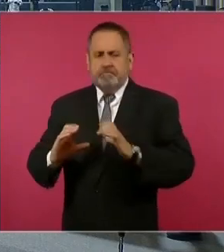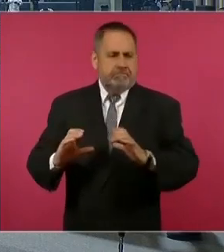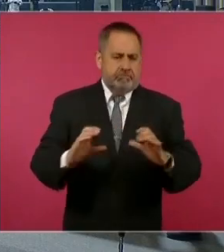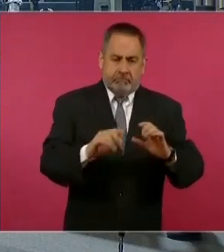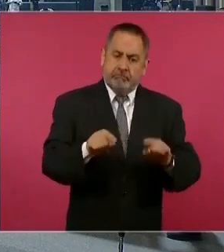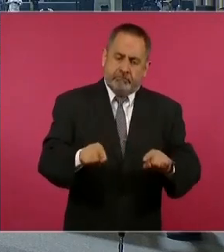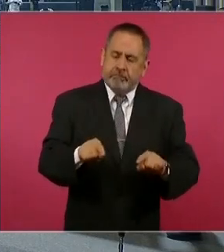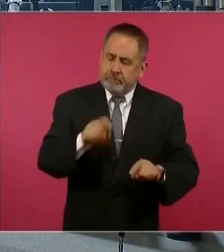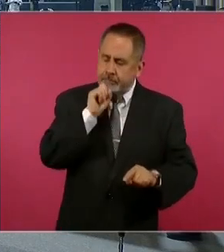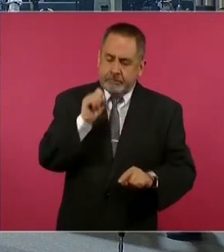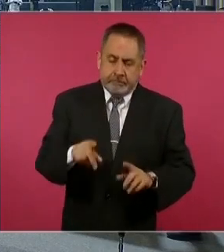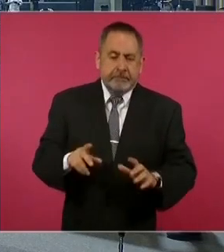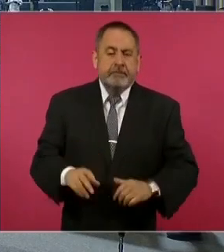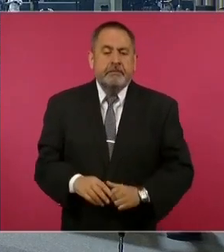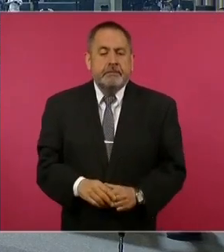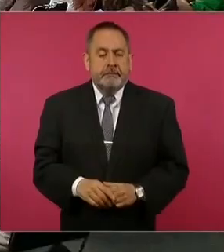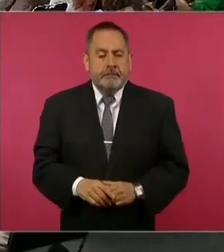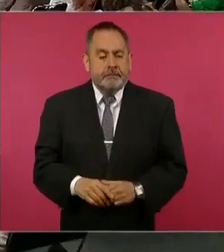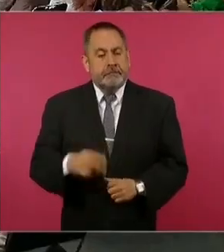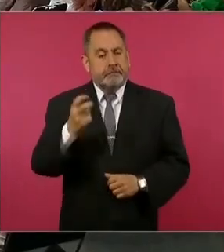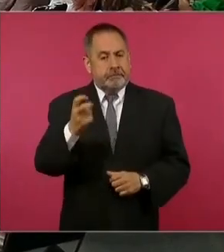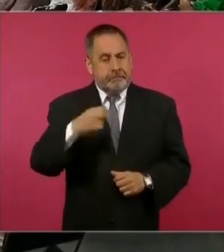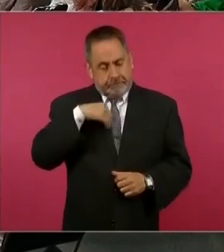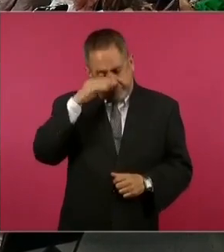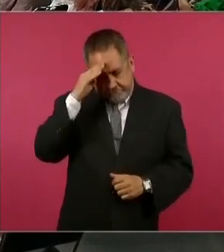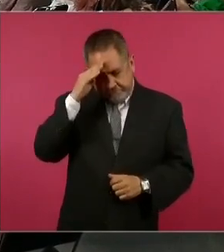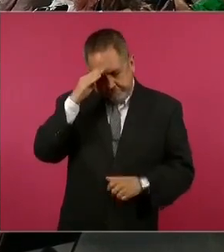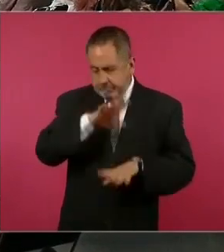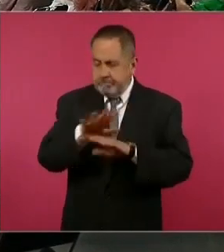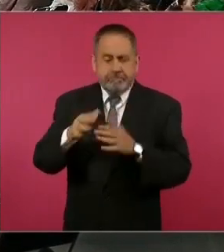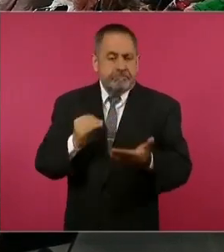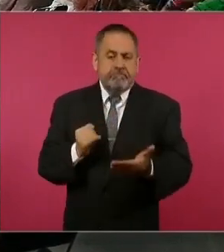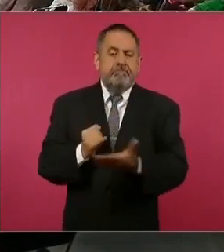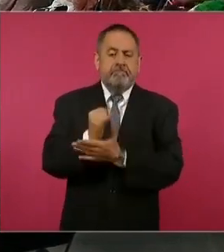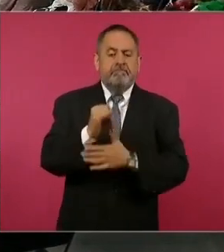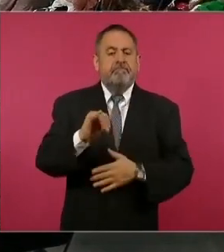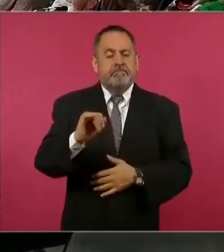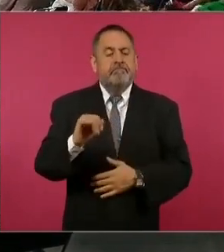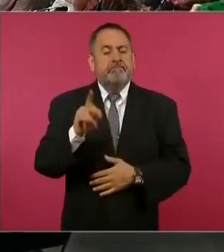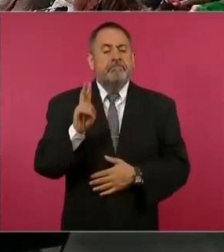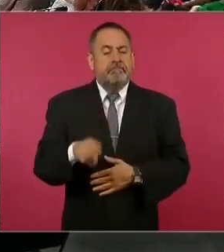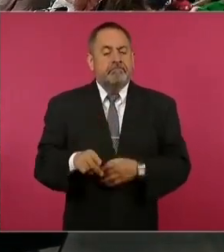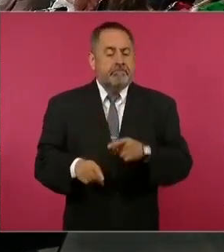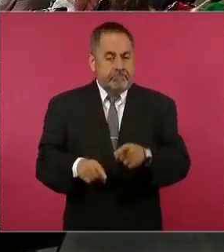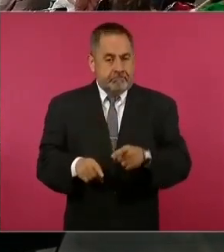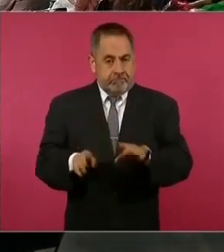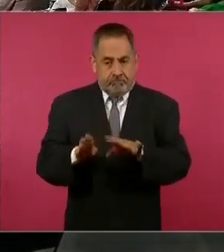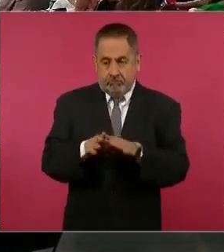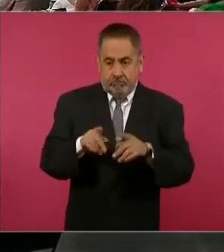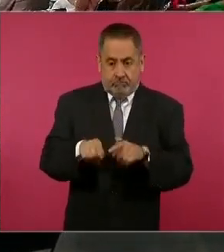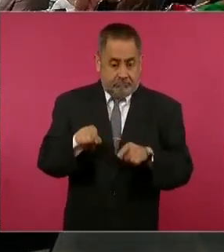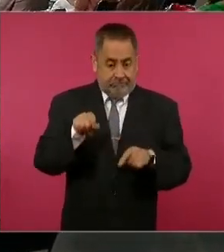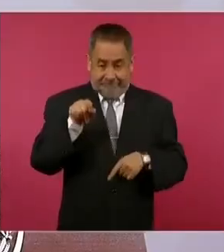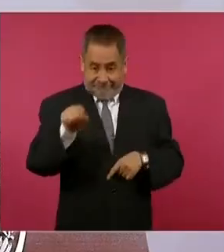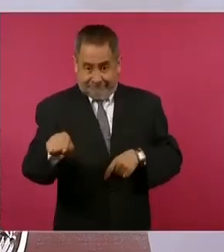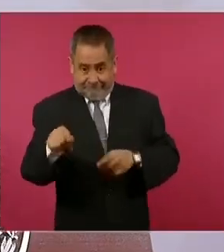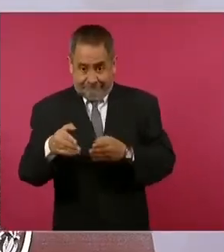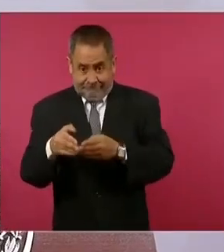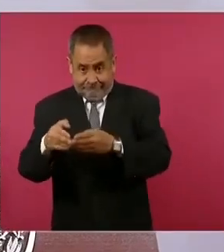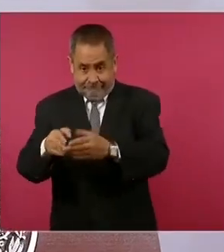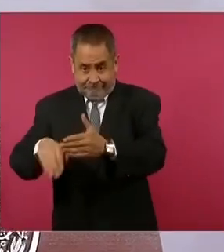soberanía. Por eso también se decide que el manejo de los dos puertos,